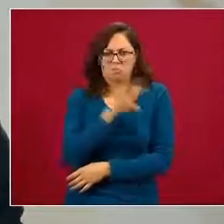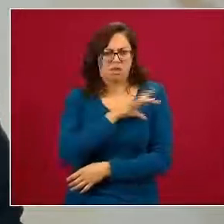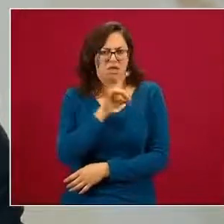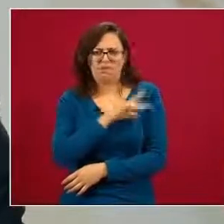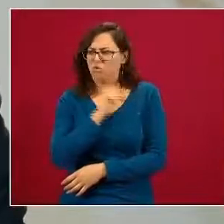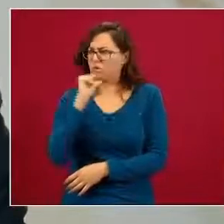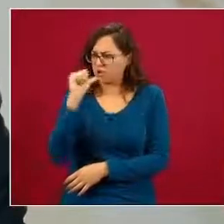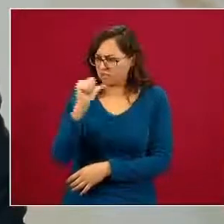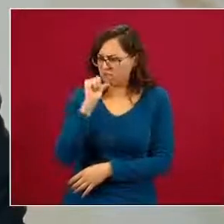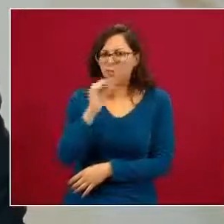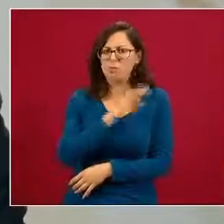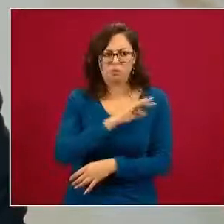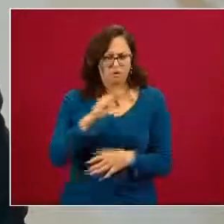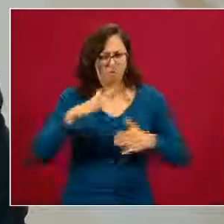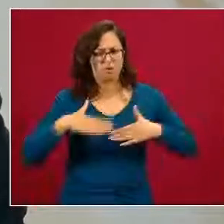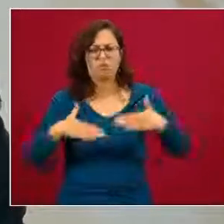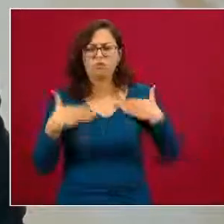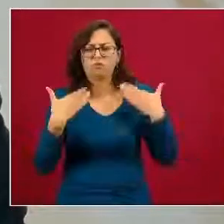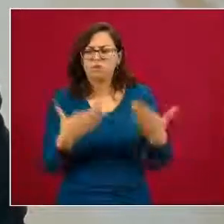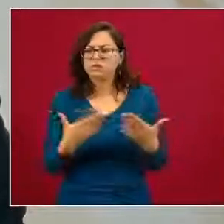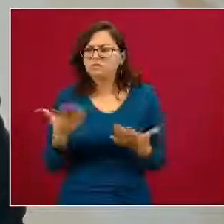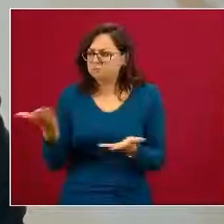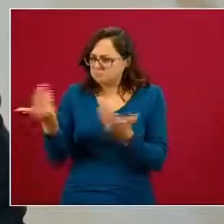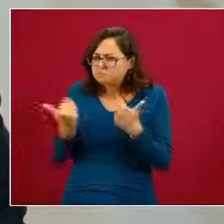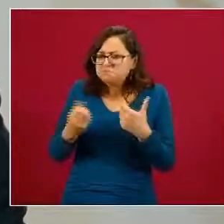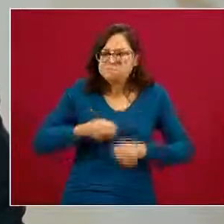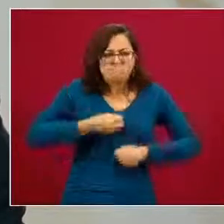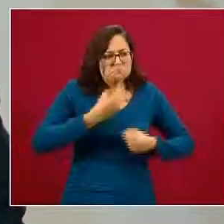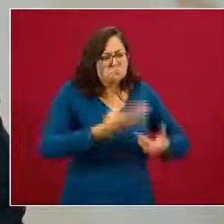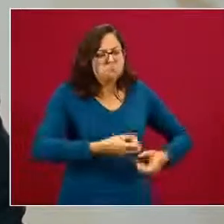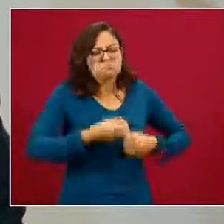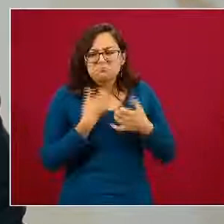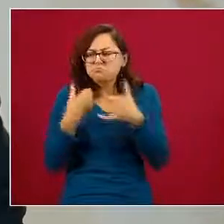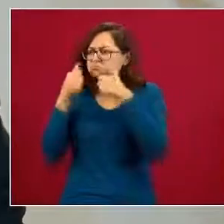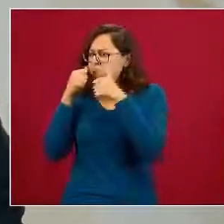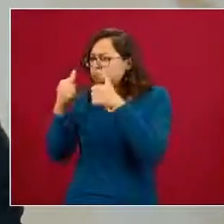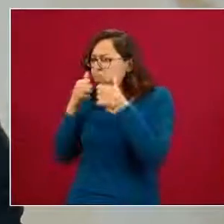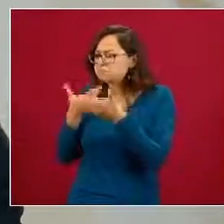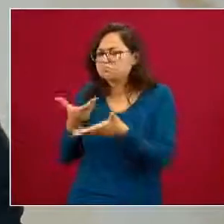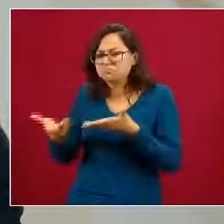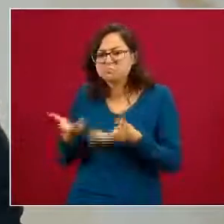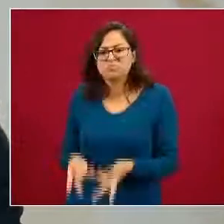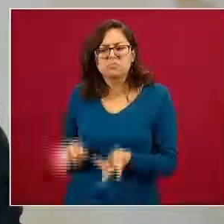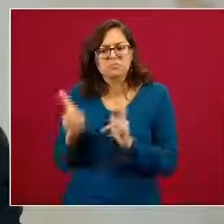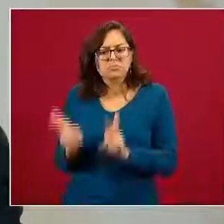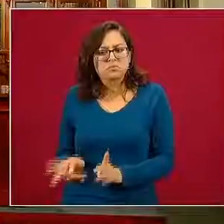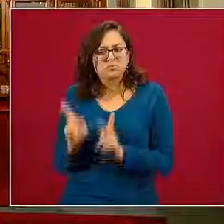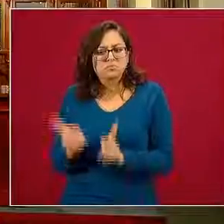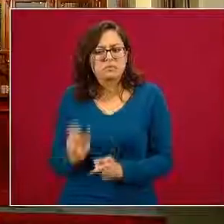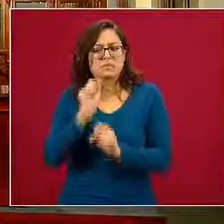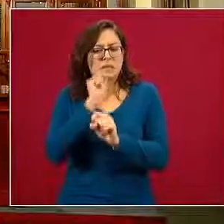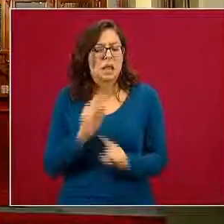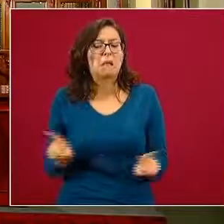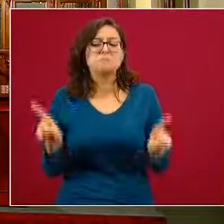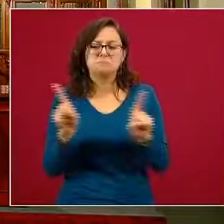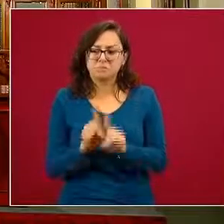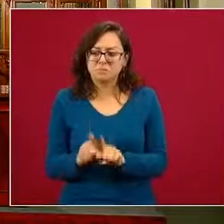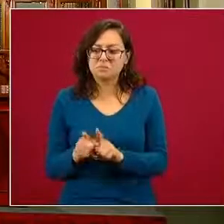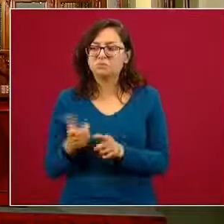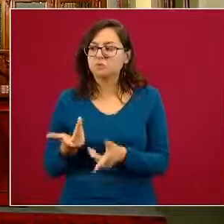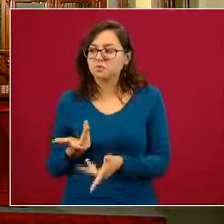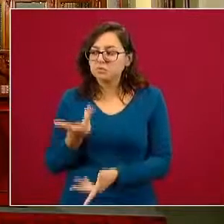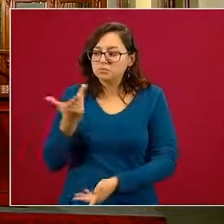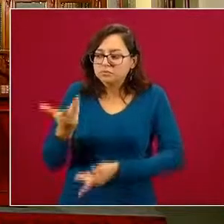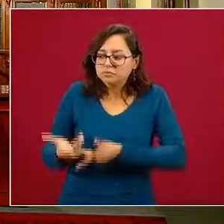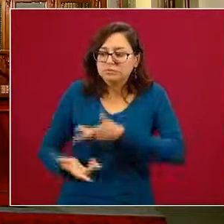y escucharle dialogar y en la medida de lo posible por supuesto acercarlo a